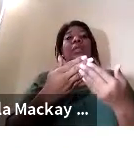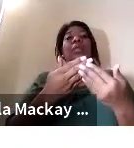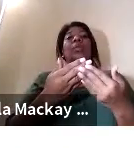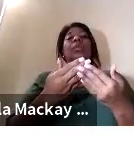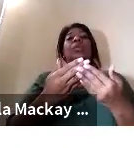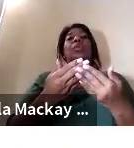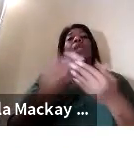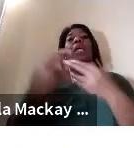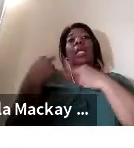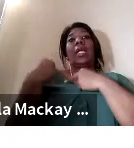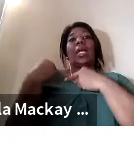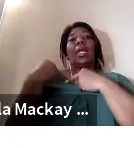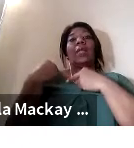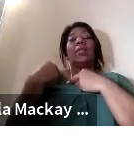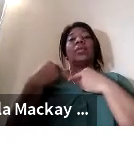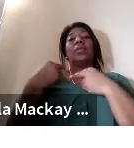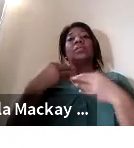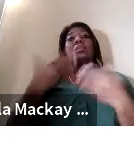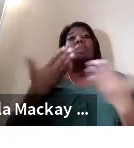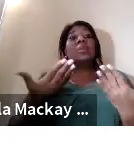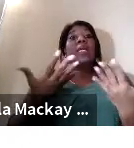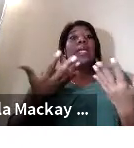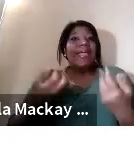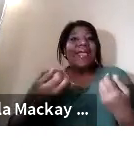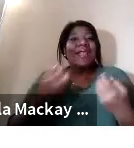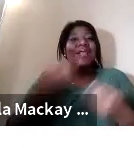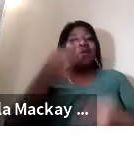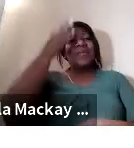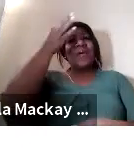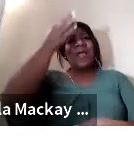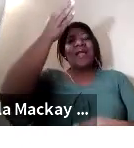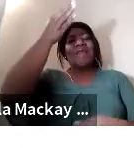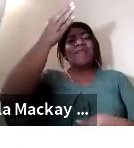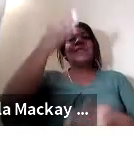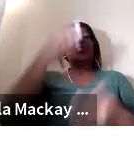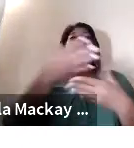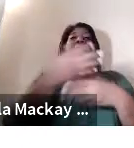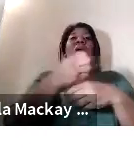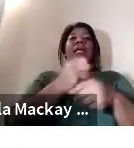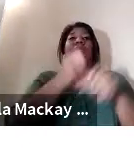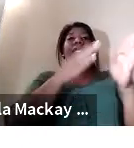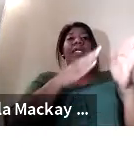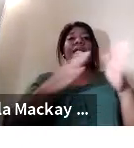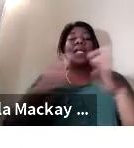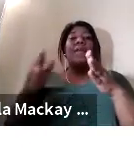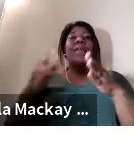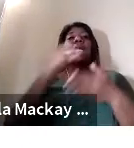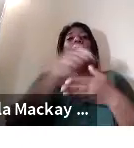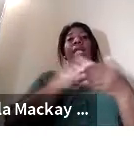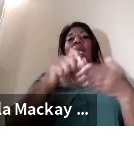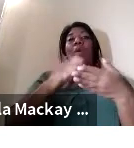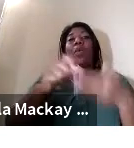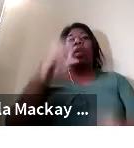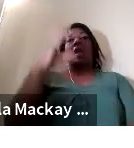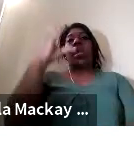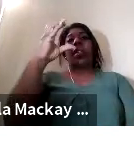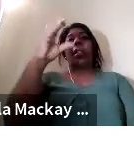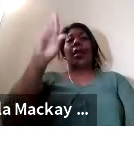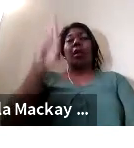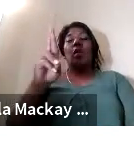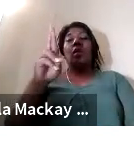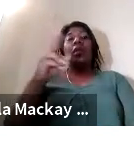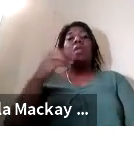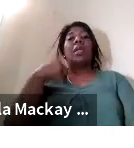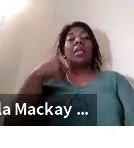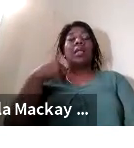¿cuáles son los planes a futuro? bueno nosotros primero como plan a futuro tenemos la escuela república de costa rica ya tenemos un espacio donde